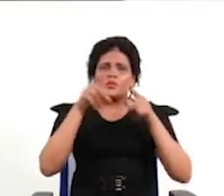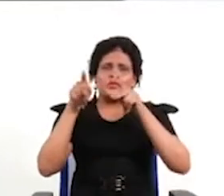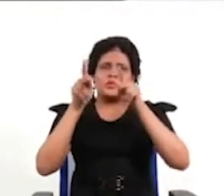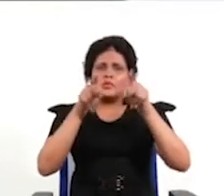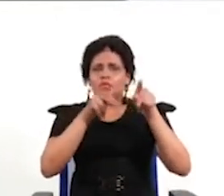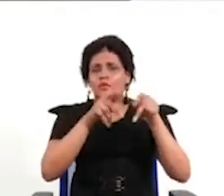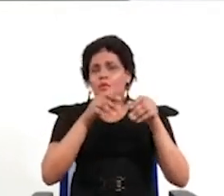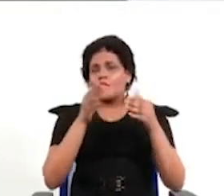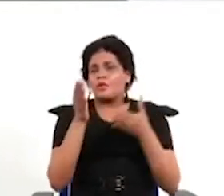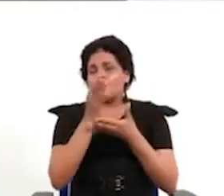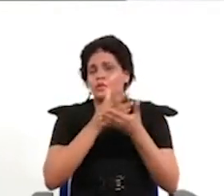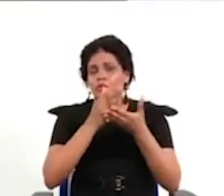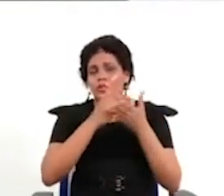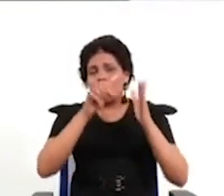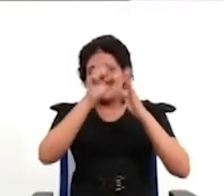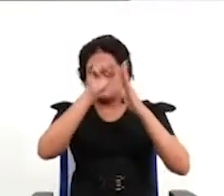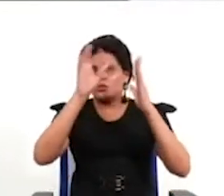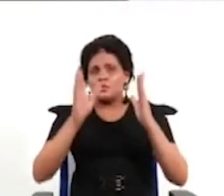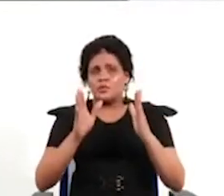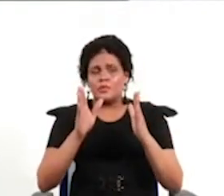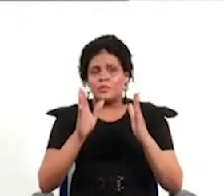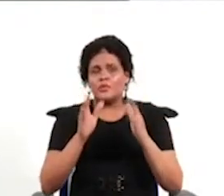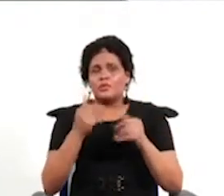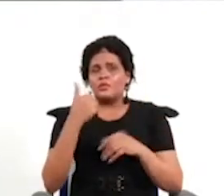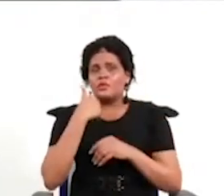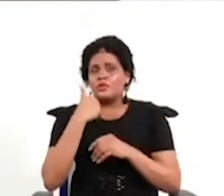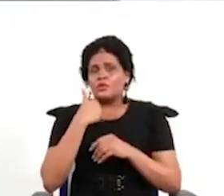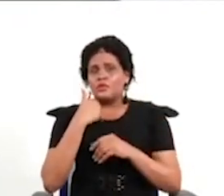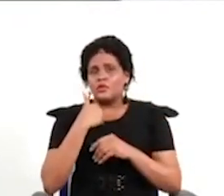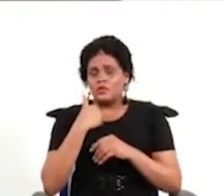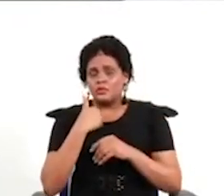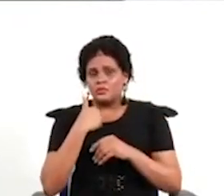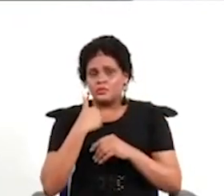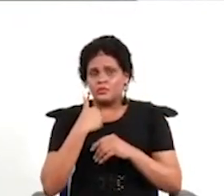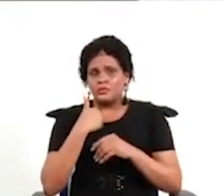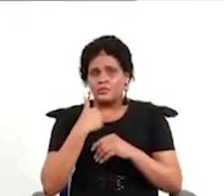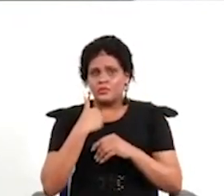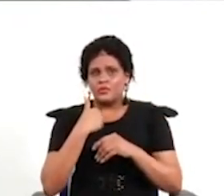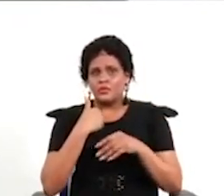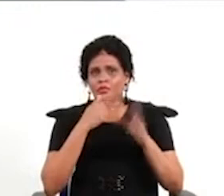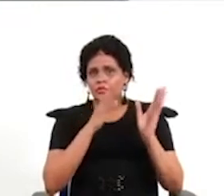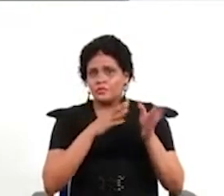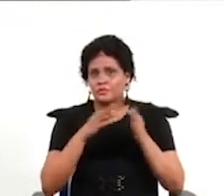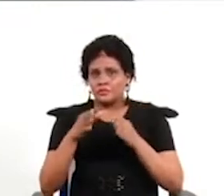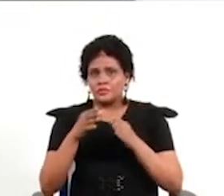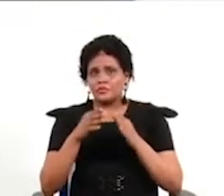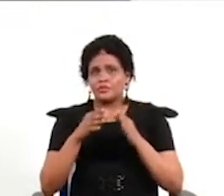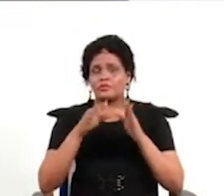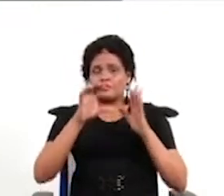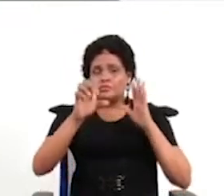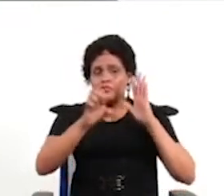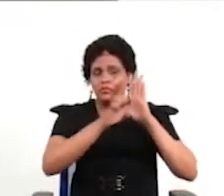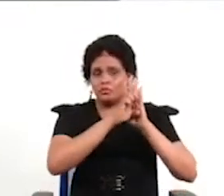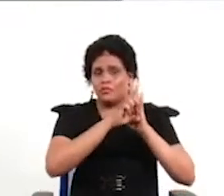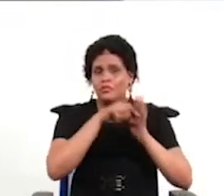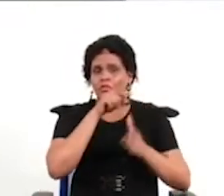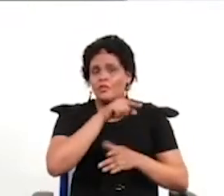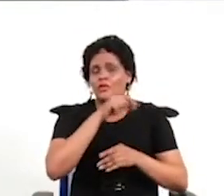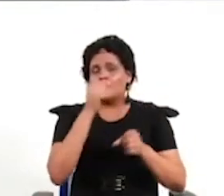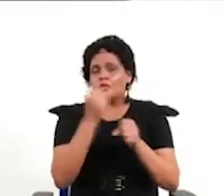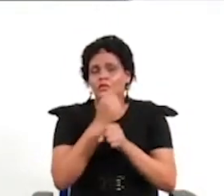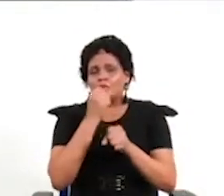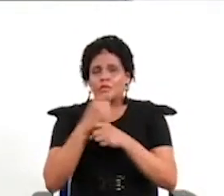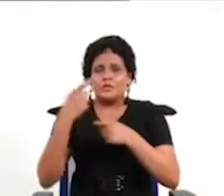en muchos sistemas ya previamente establecidos el referéndum final de ratificación del trabajo